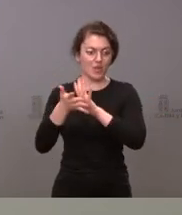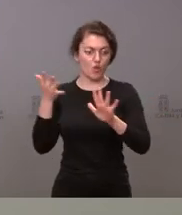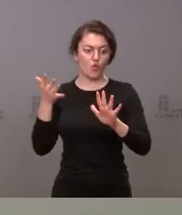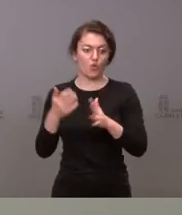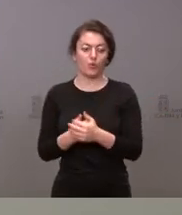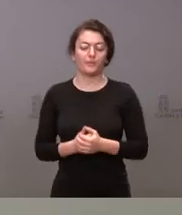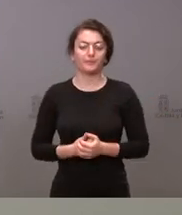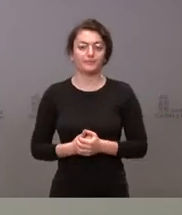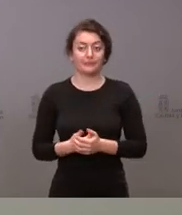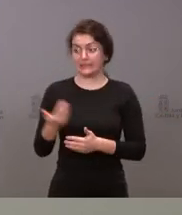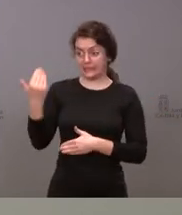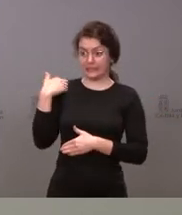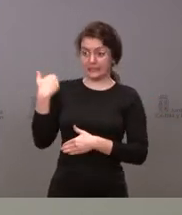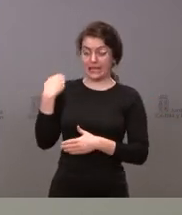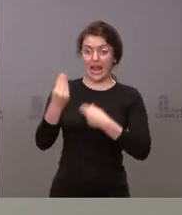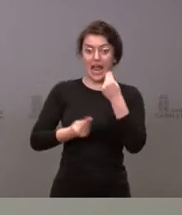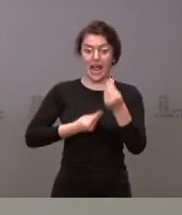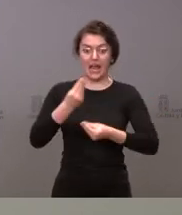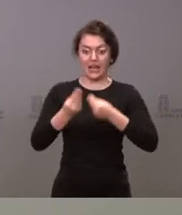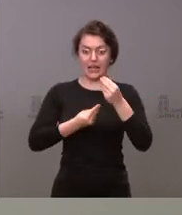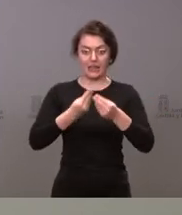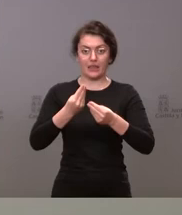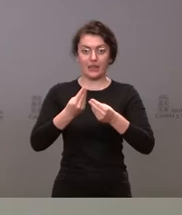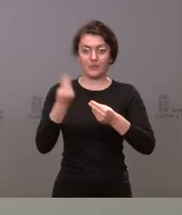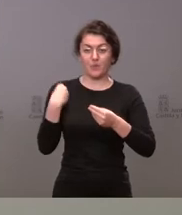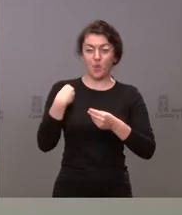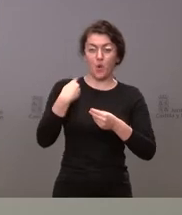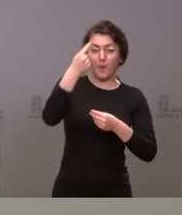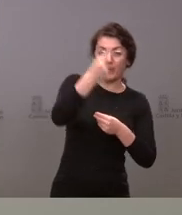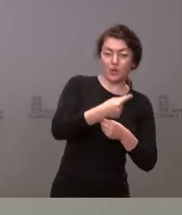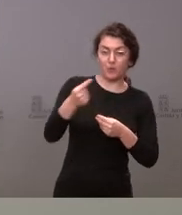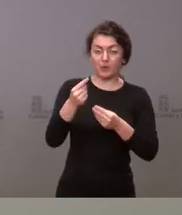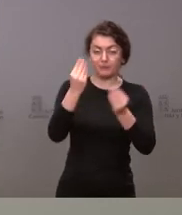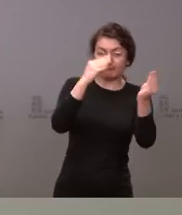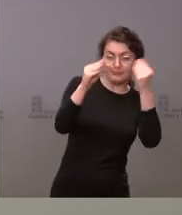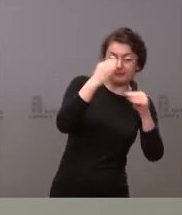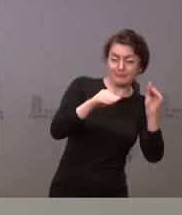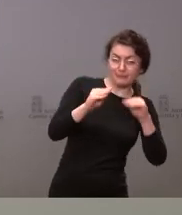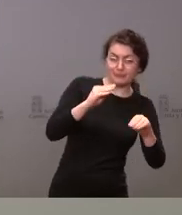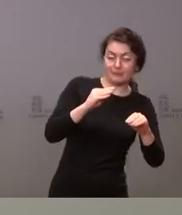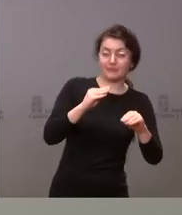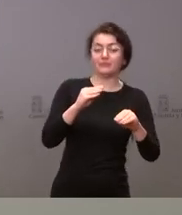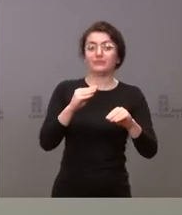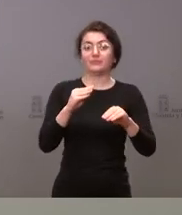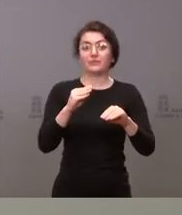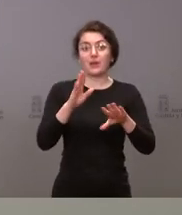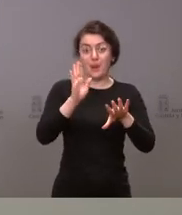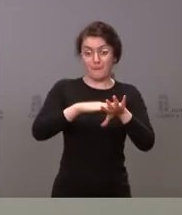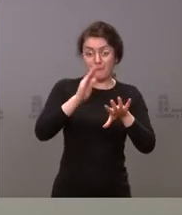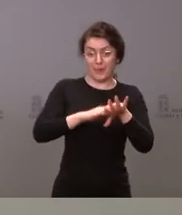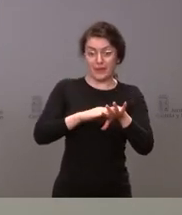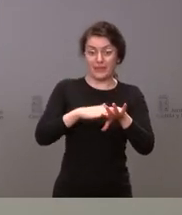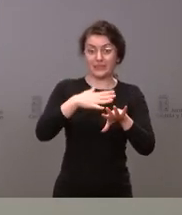en los últimos tiempos pues hemos hecho muchísimas modificaciones presupuestarias tanto generaciones de crédito como incorporaciones tendente a dotar las cantidades